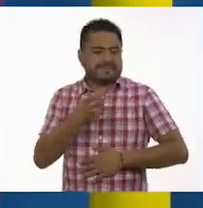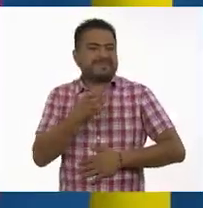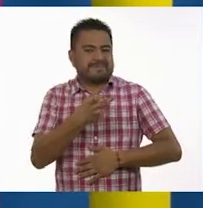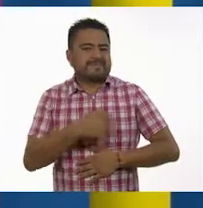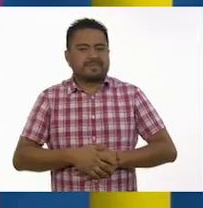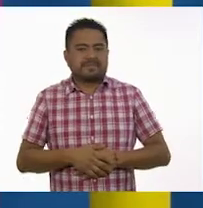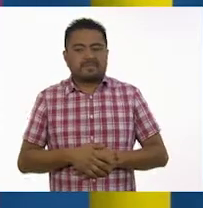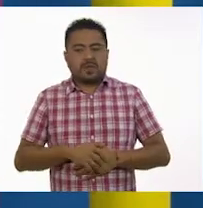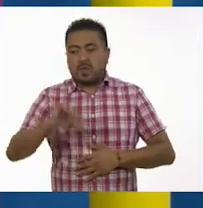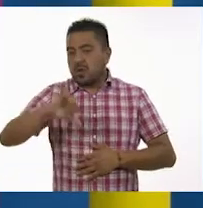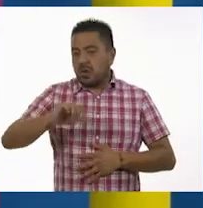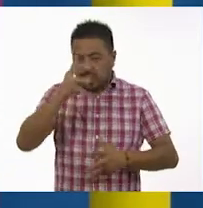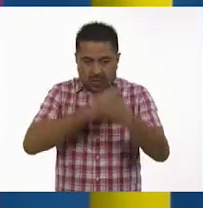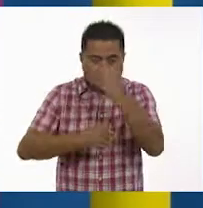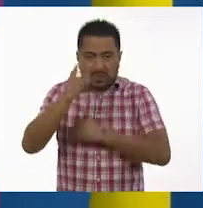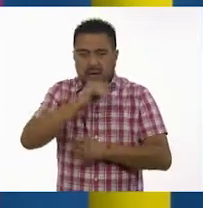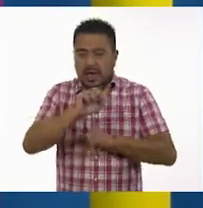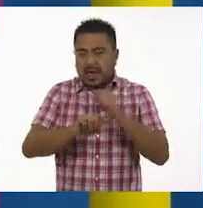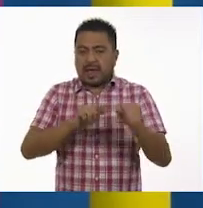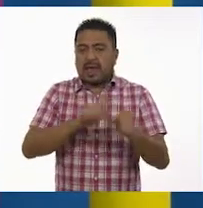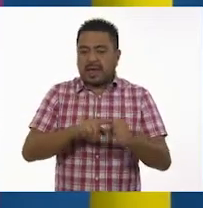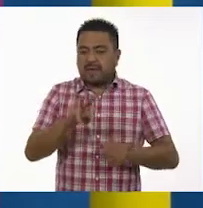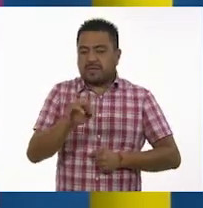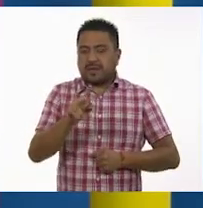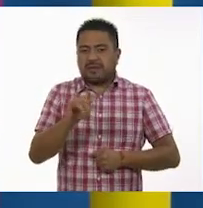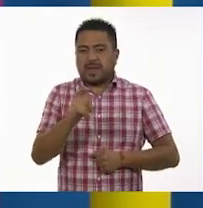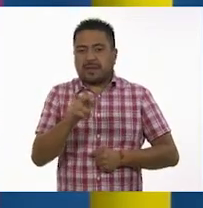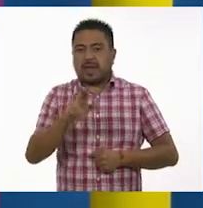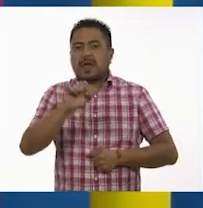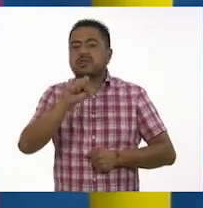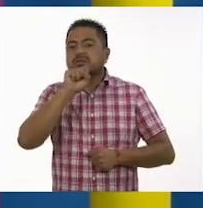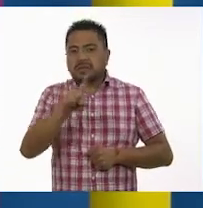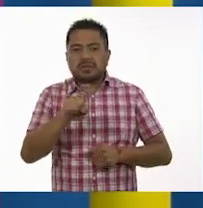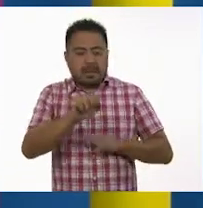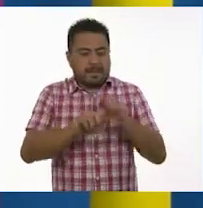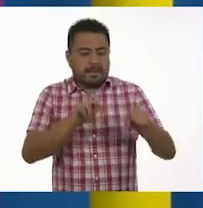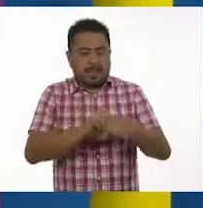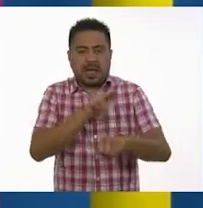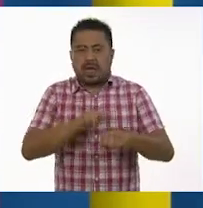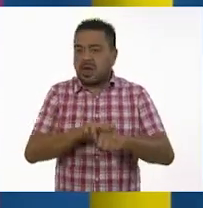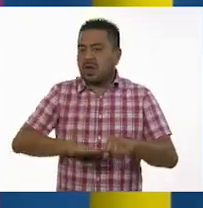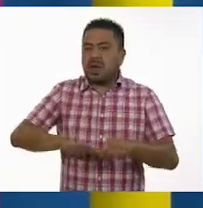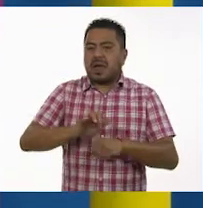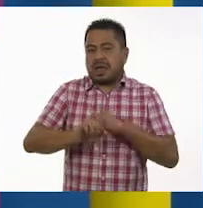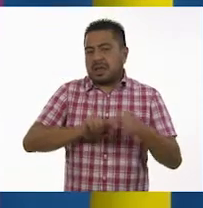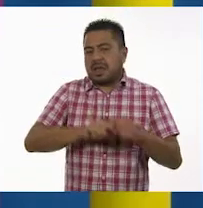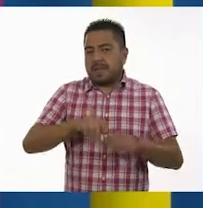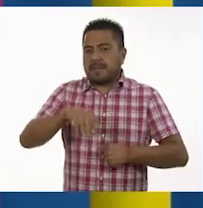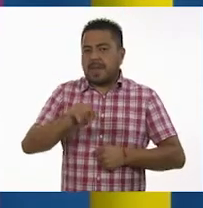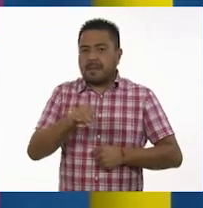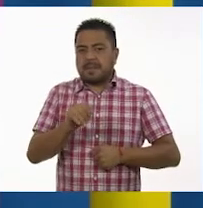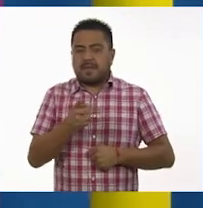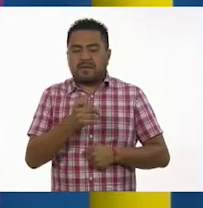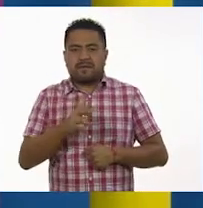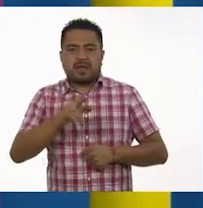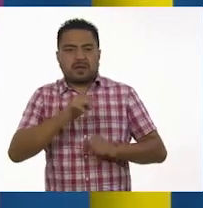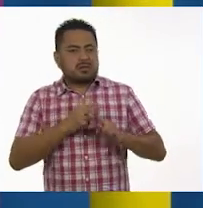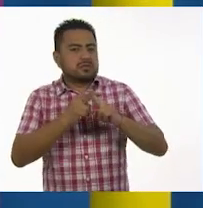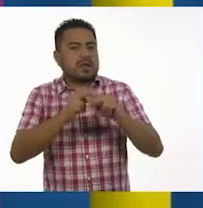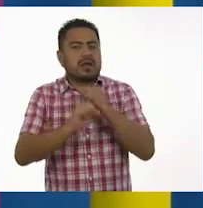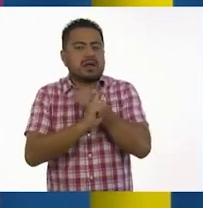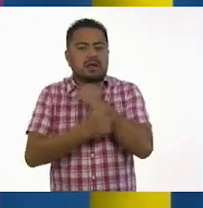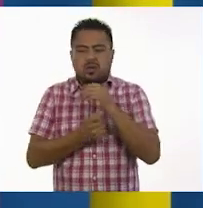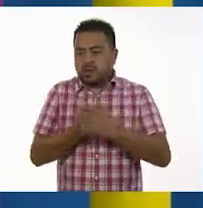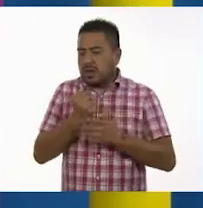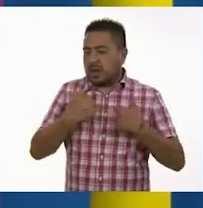Alfonso. Hoy aprendimos que los animales vivíparos también en su mayoría son mamíferos y el tiempo de gestación de un